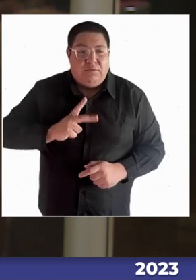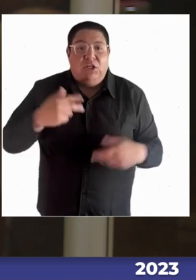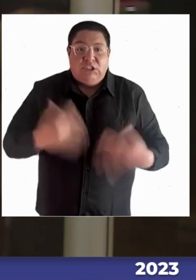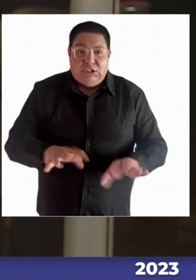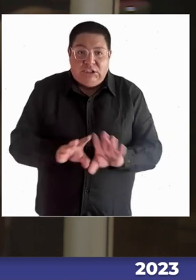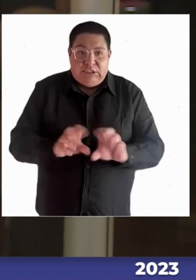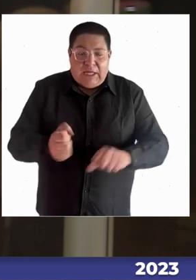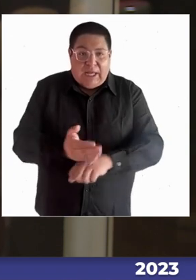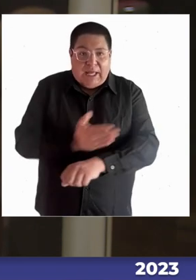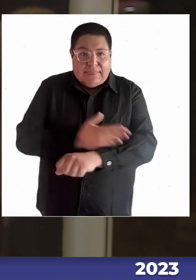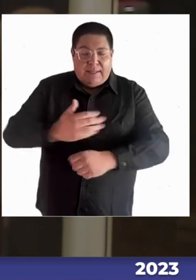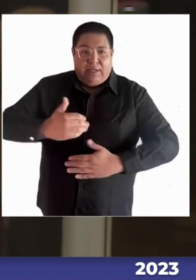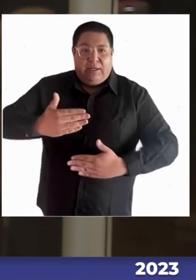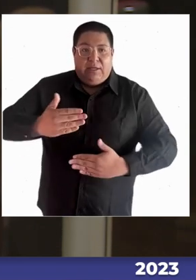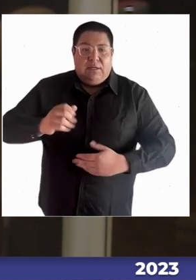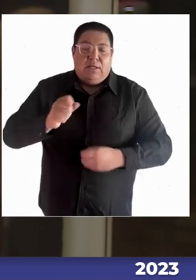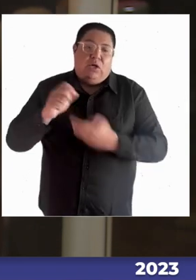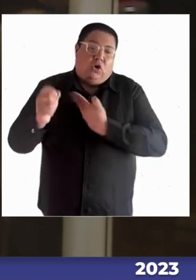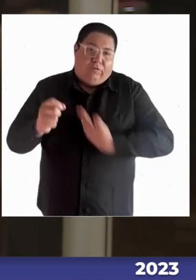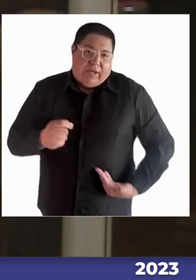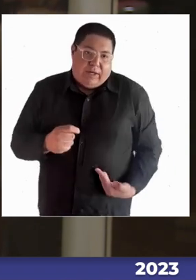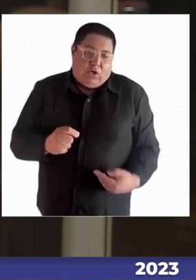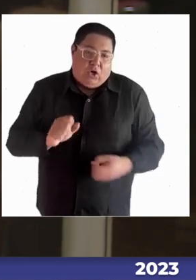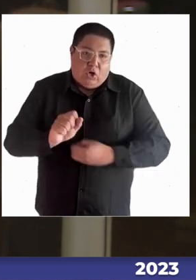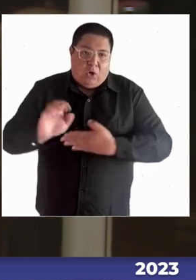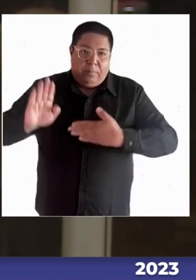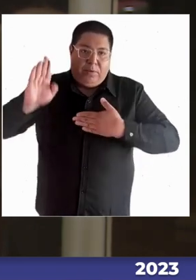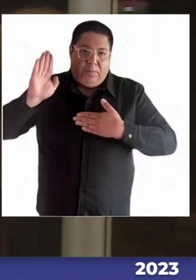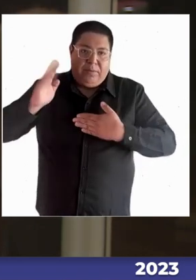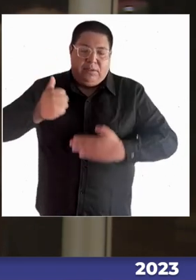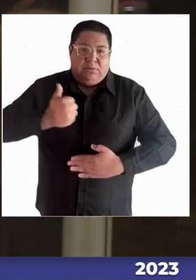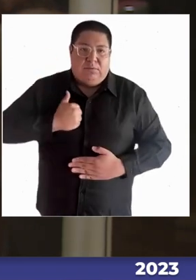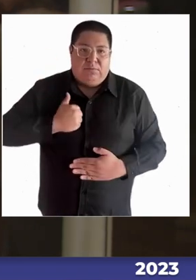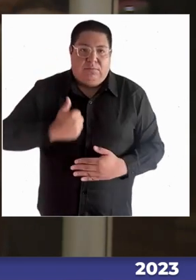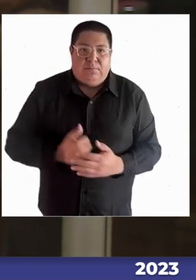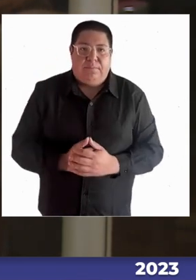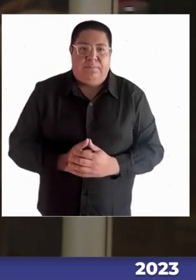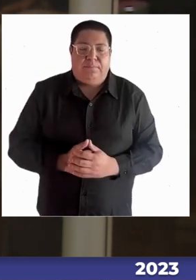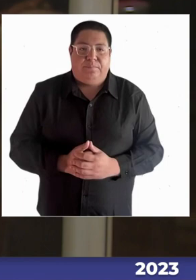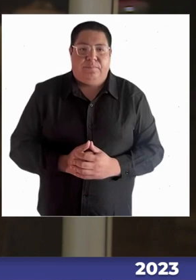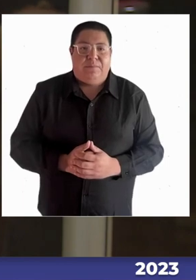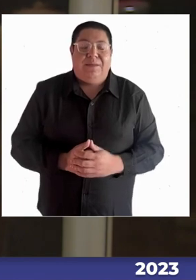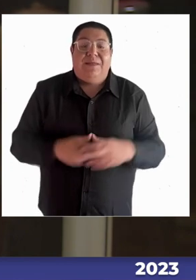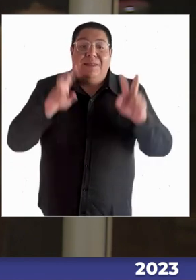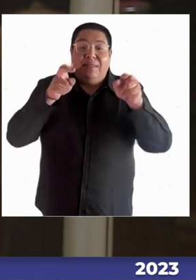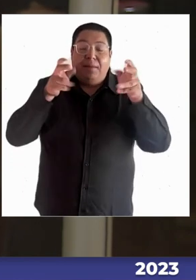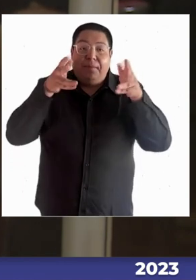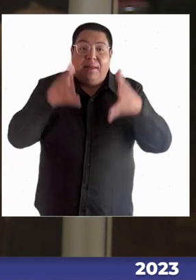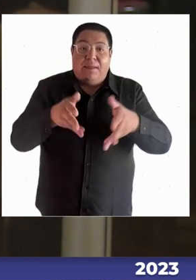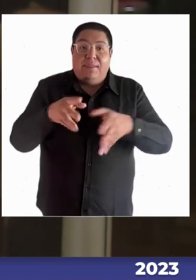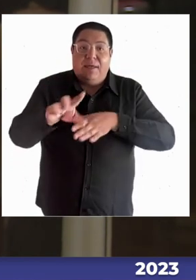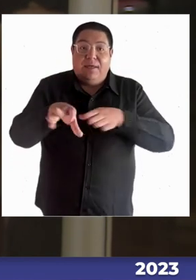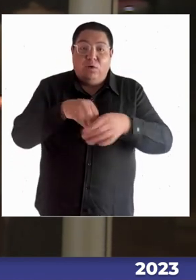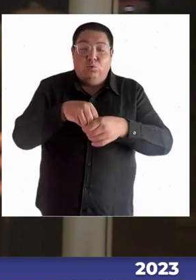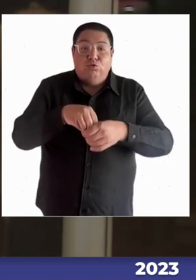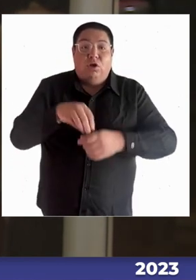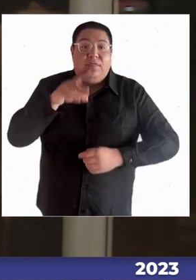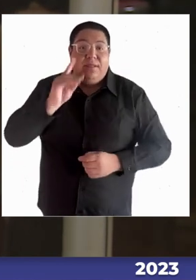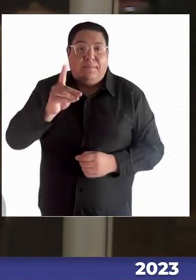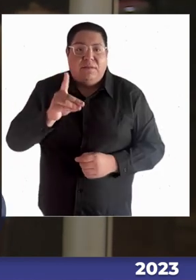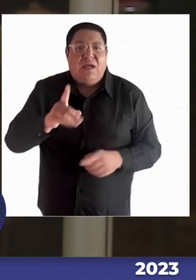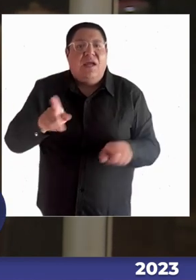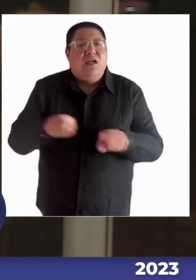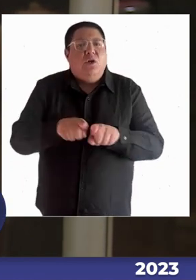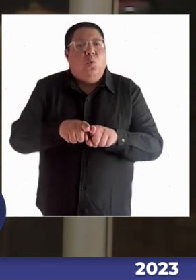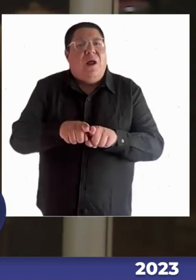era de gobierno, que, bueno, en materia de inclusión y discapacidad, que es importante siempre hacerle como